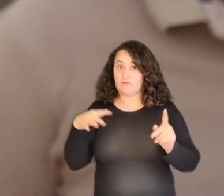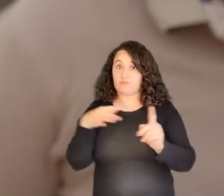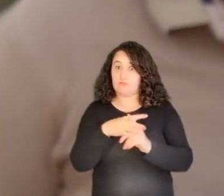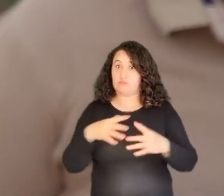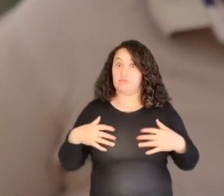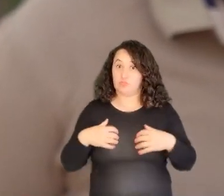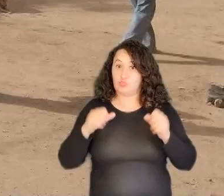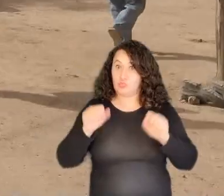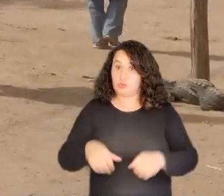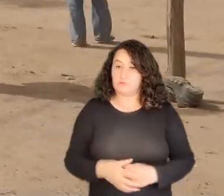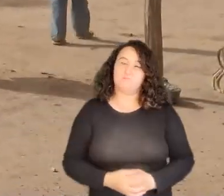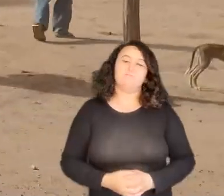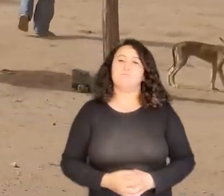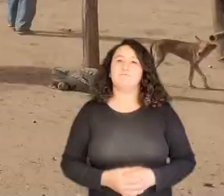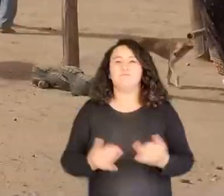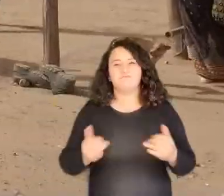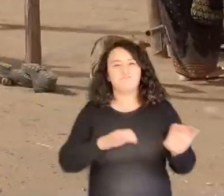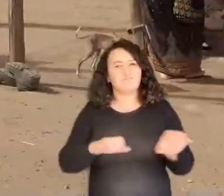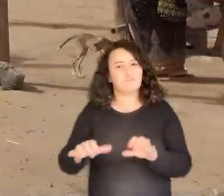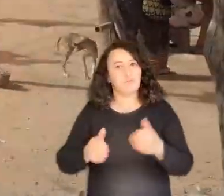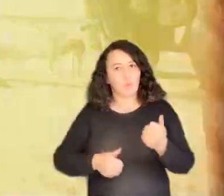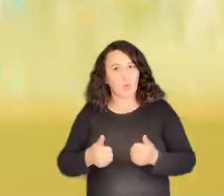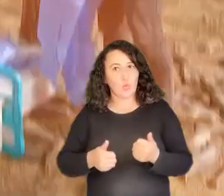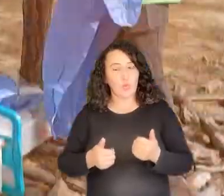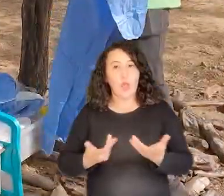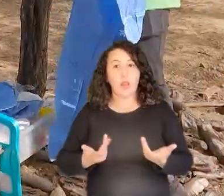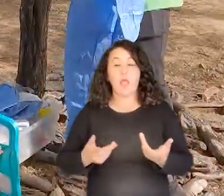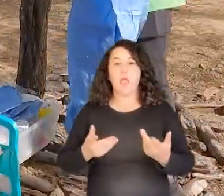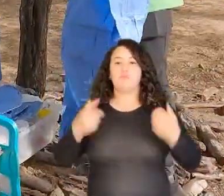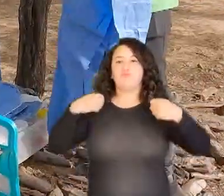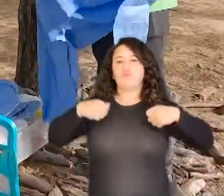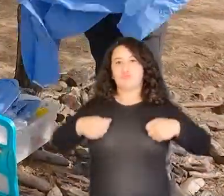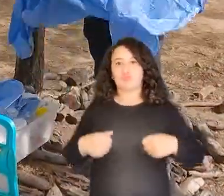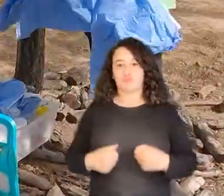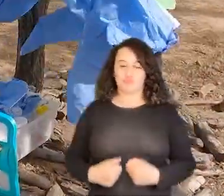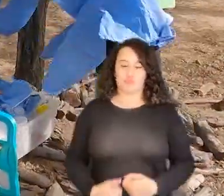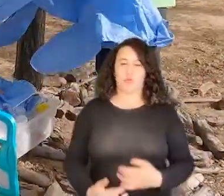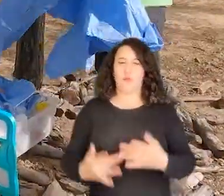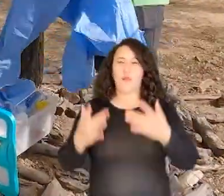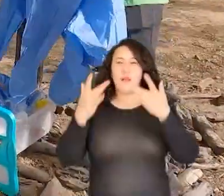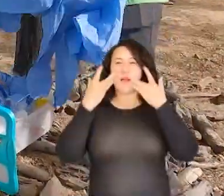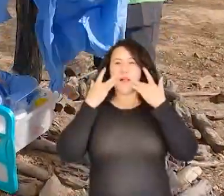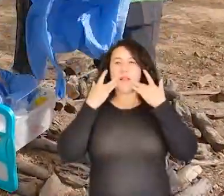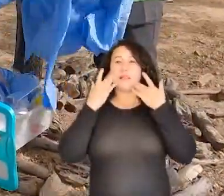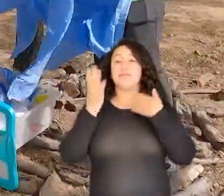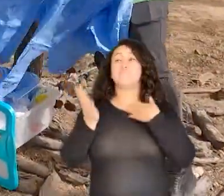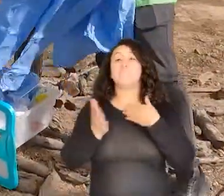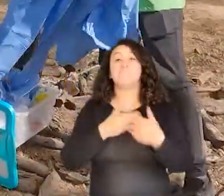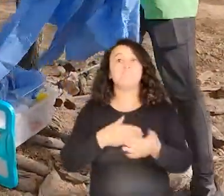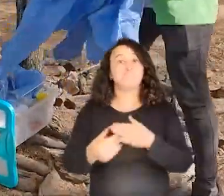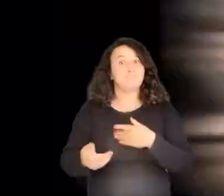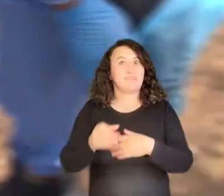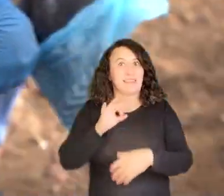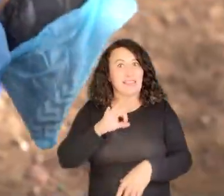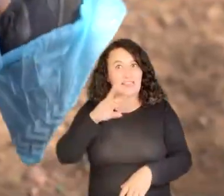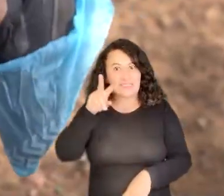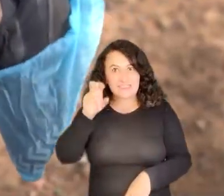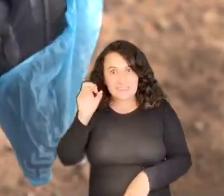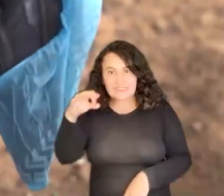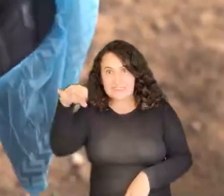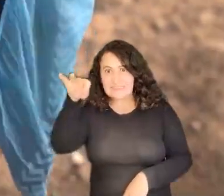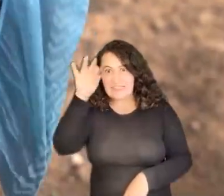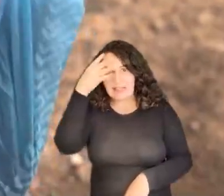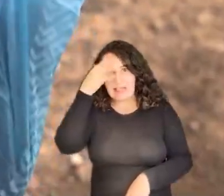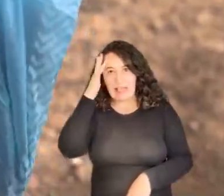afectar a sus animales. Ahora viene la acción, la apuesta de los overoles bioseguros, sin importar el calor que le suma a los 37